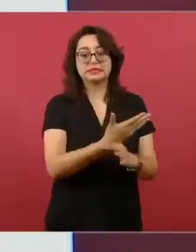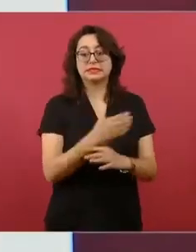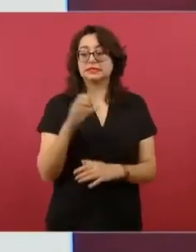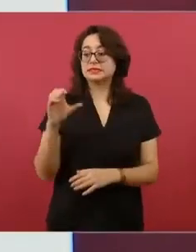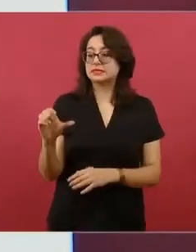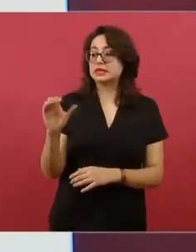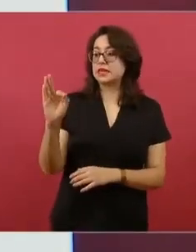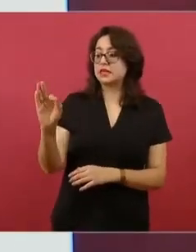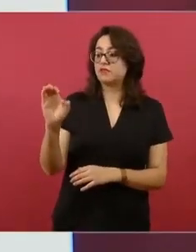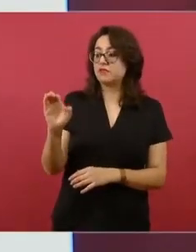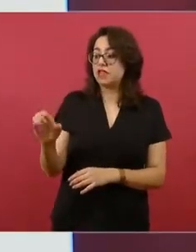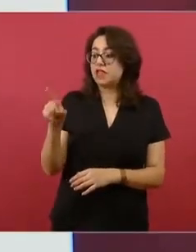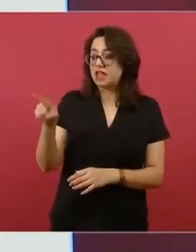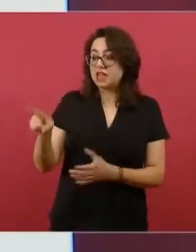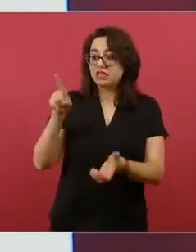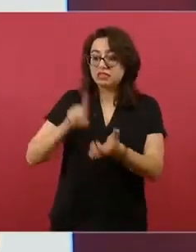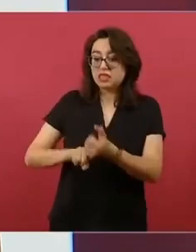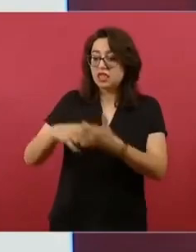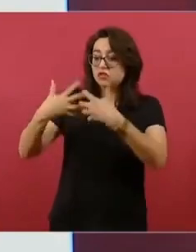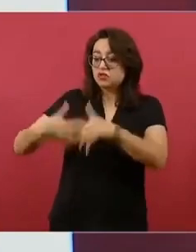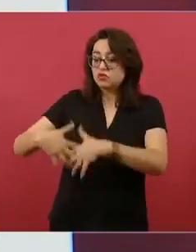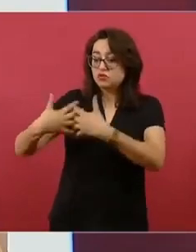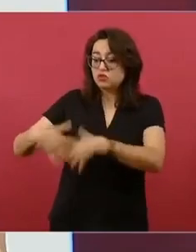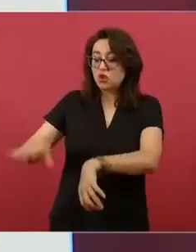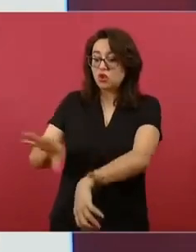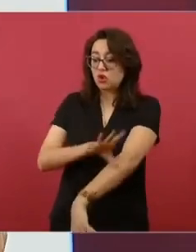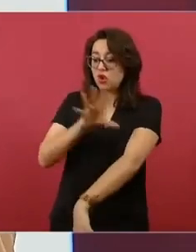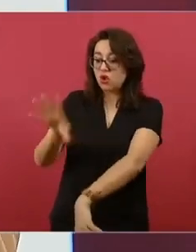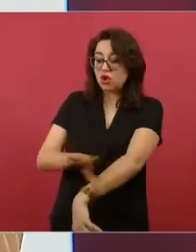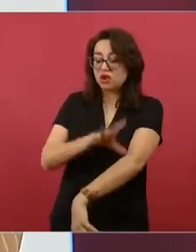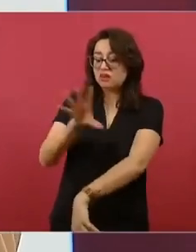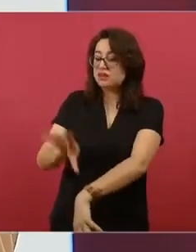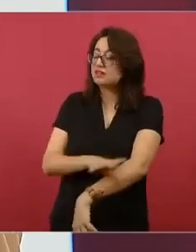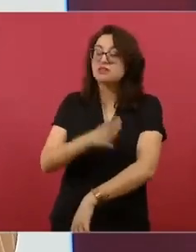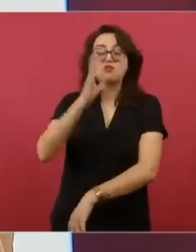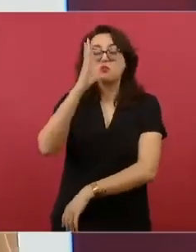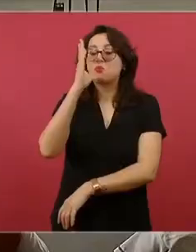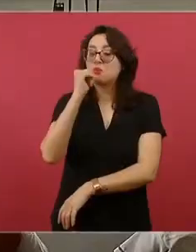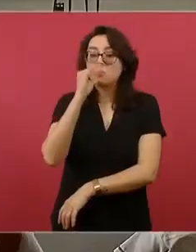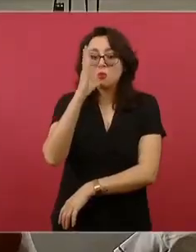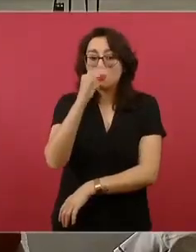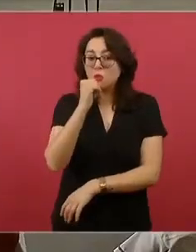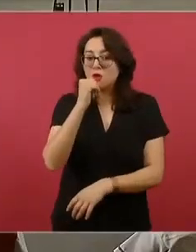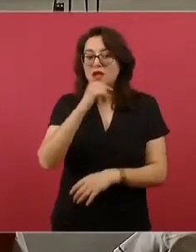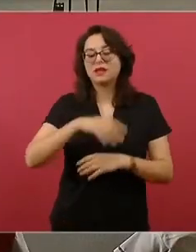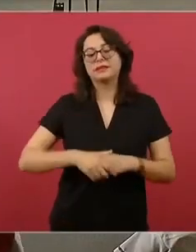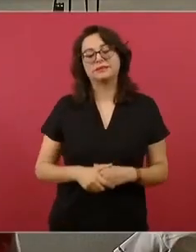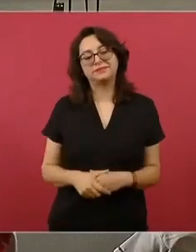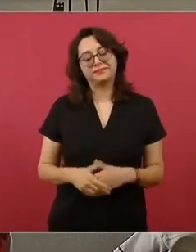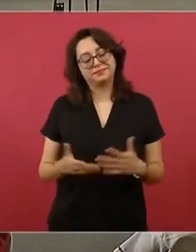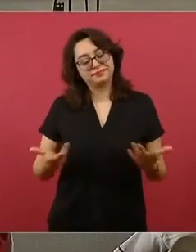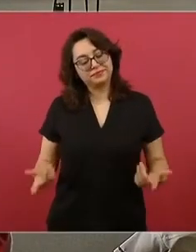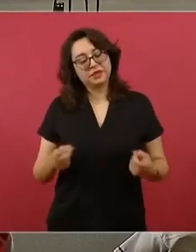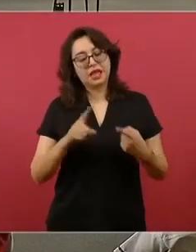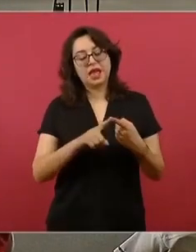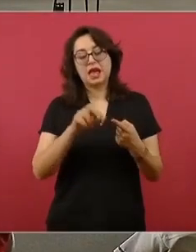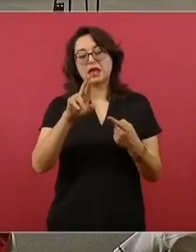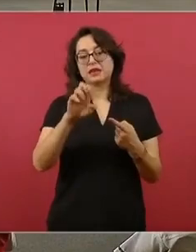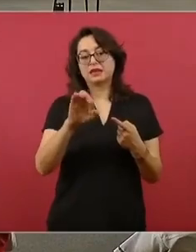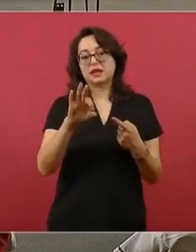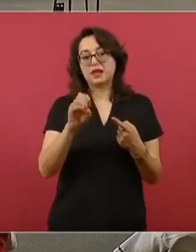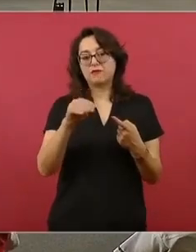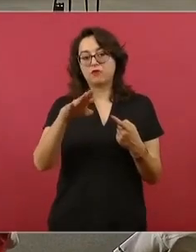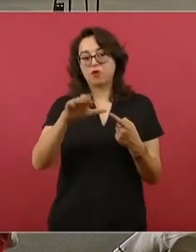de producir energía eléctrica suficiente para el verano. Reforma y el Heraldo difundieron una mentira según la cual la